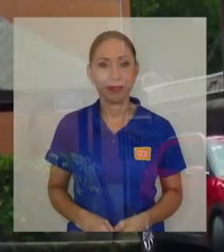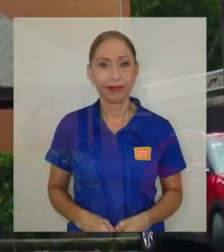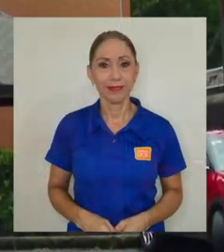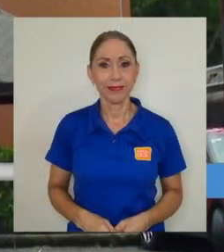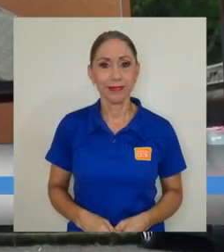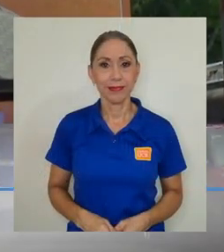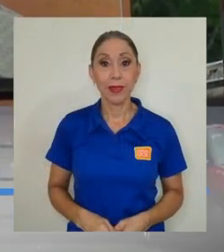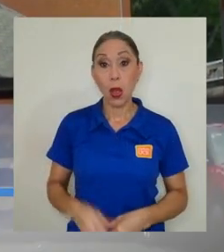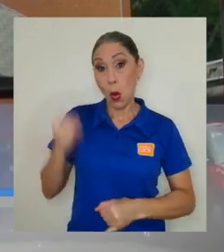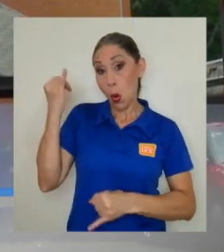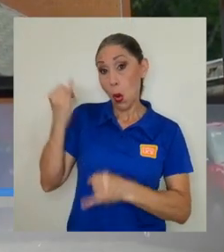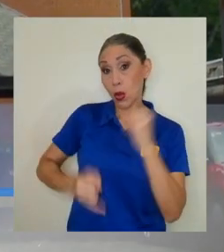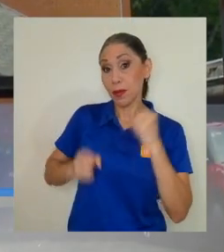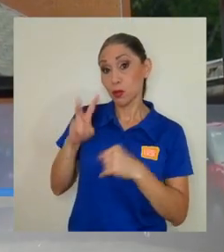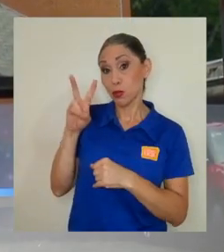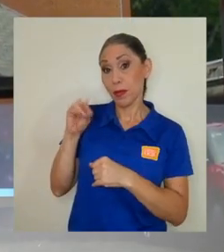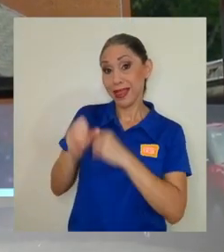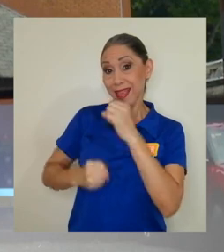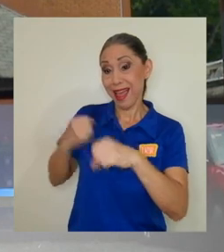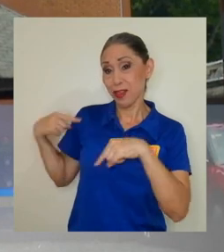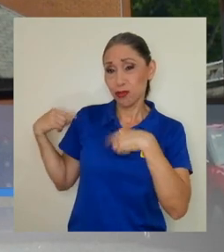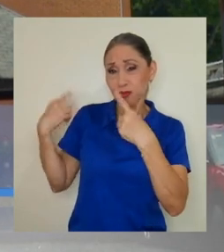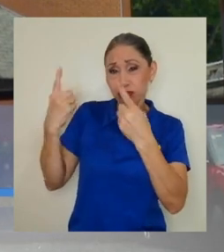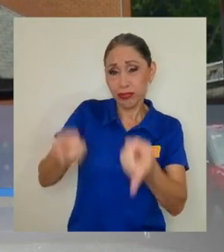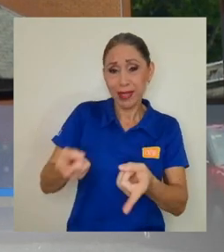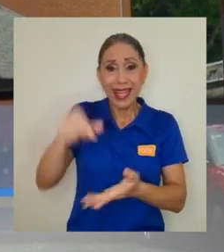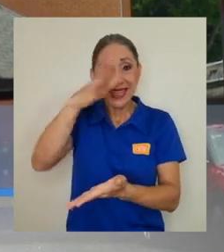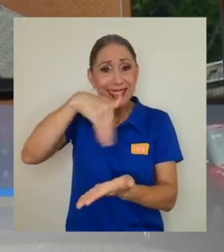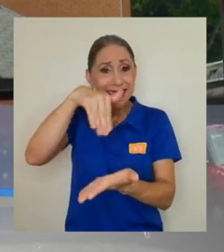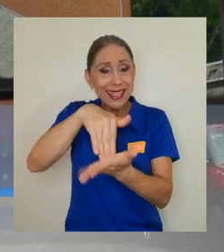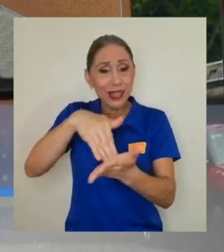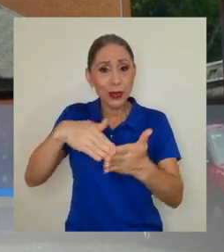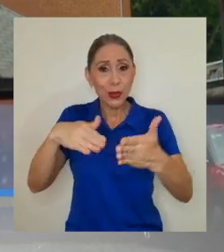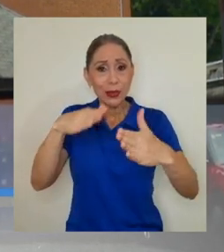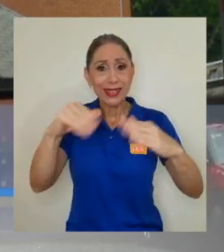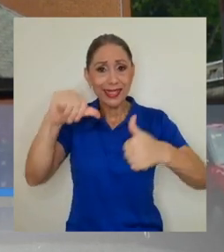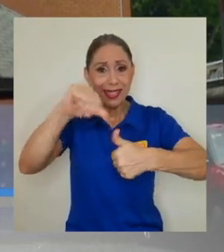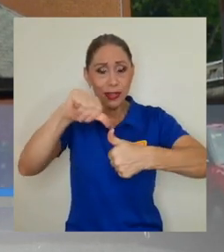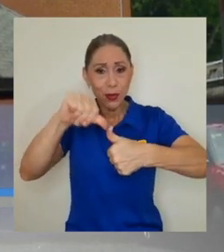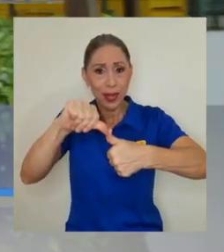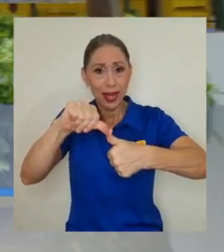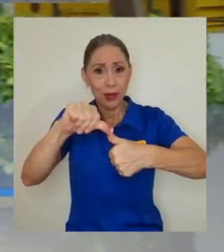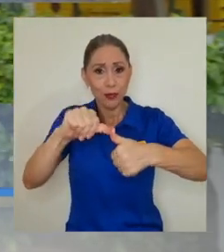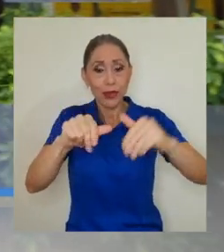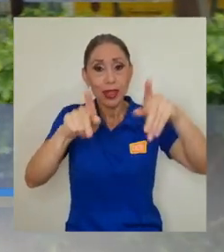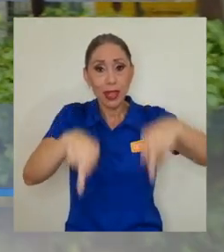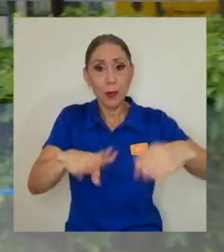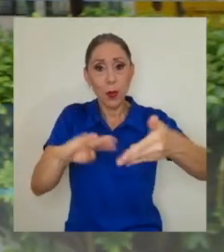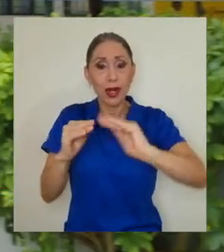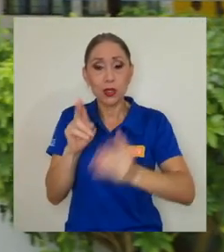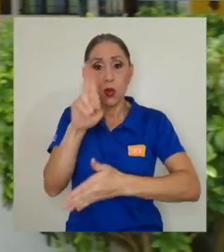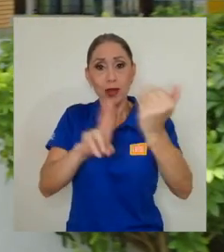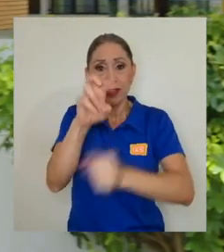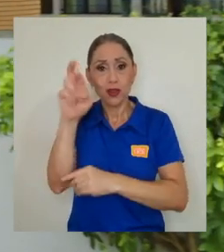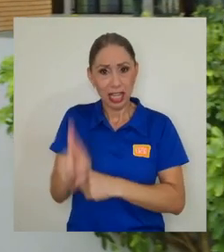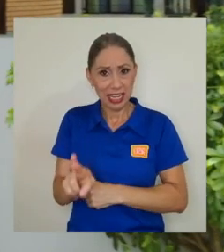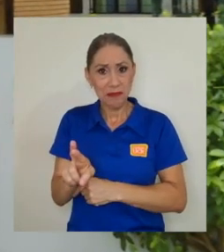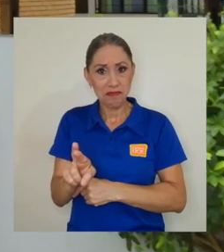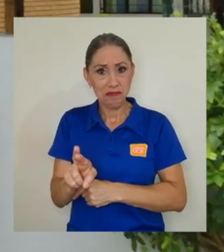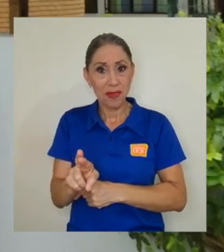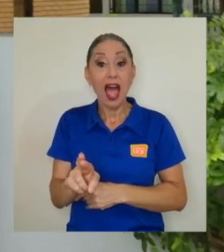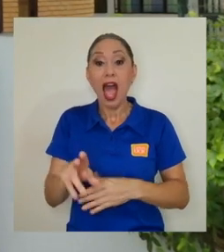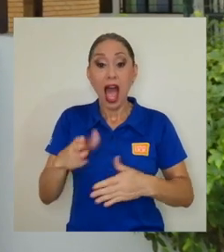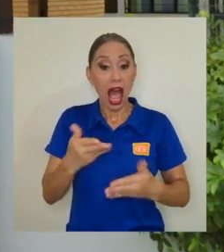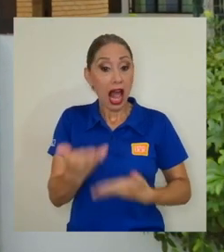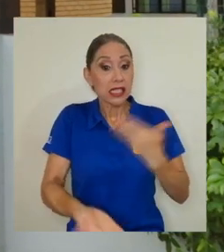A lo largo de las últimas dos décadas, el Centro Centroamericano de Población de la UCR ha puesto al servicio del país y de la